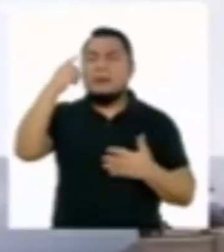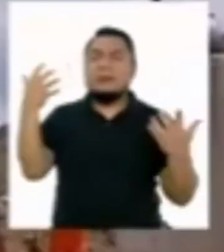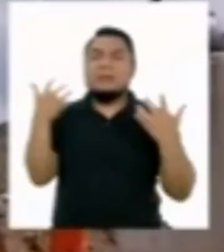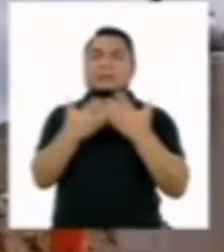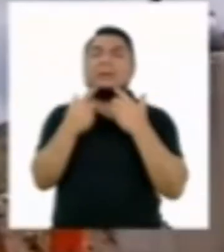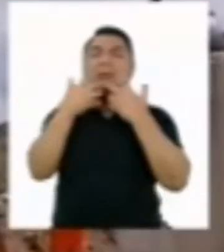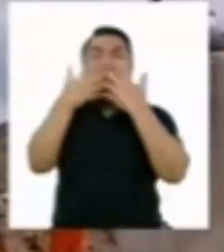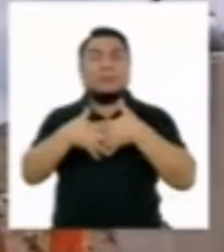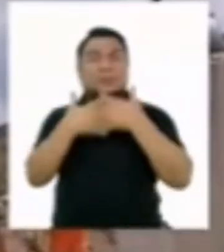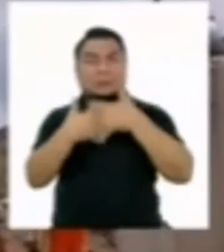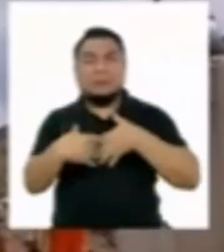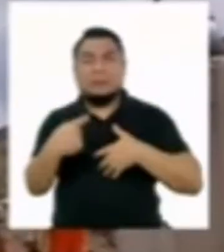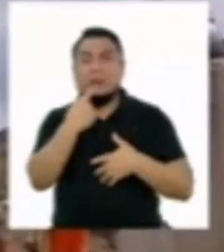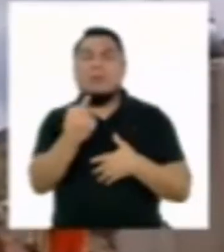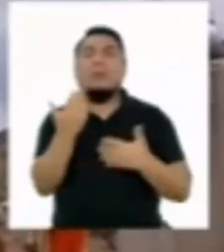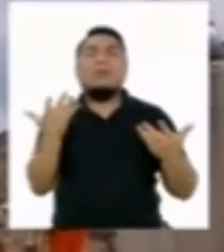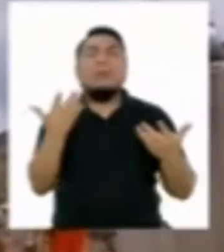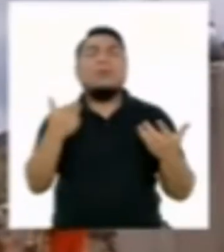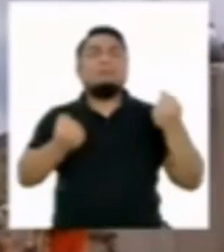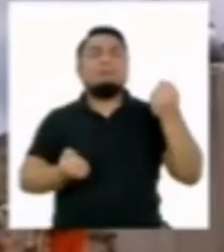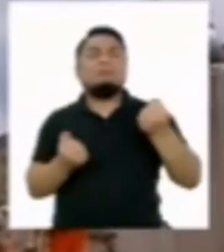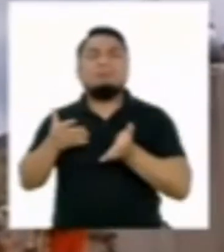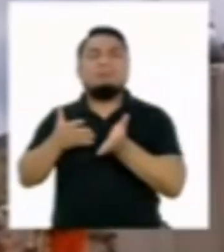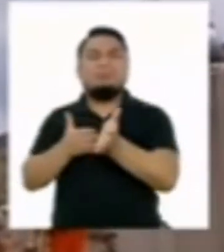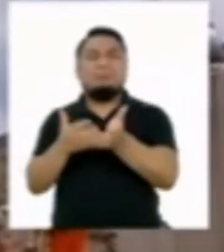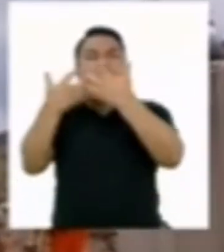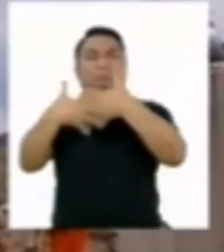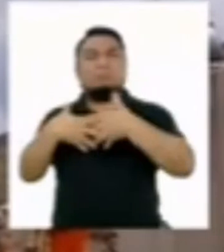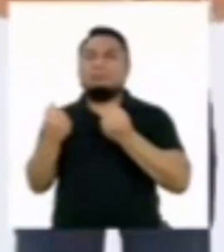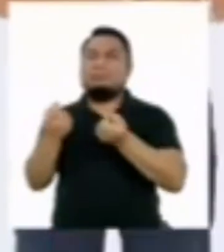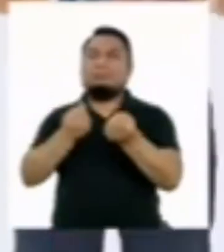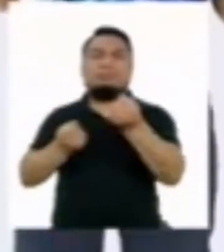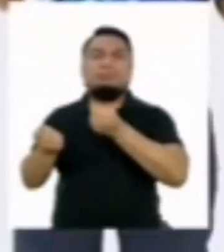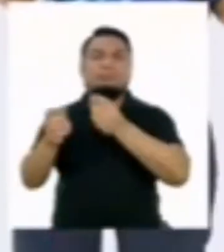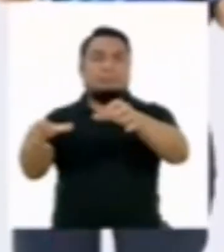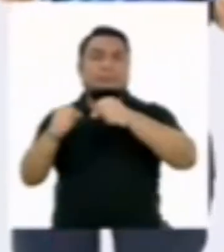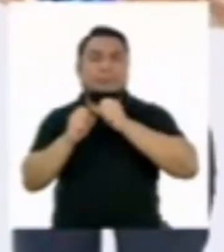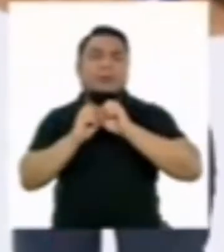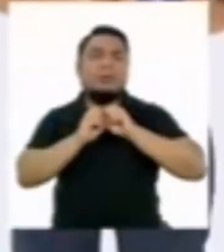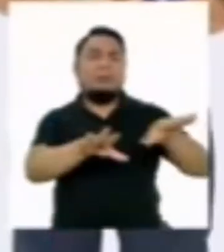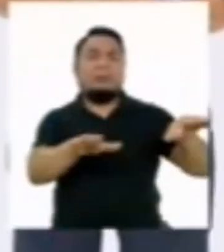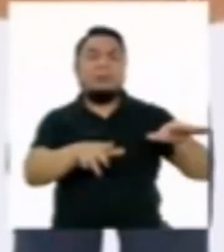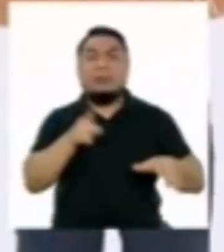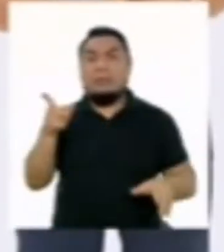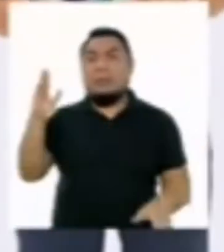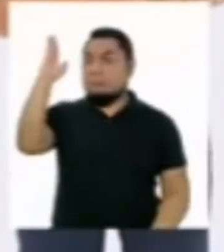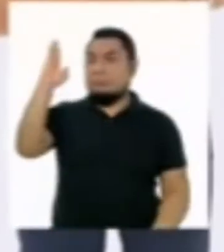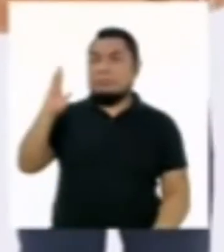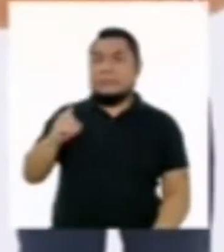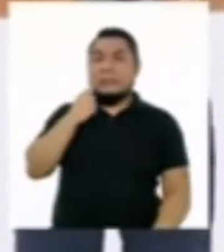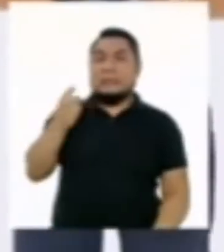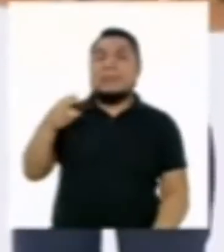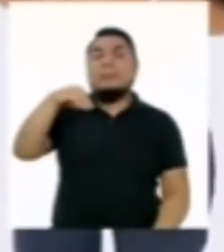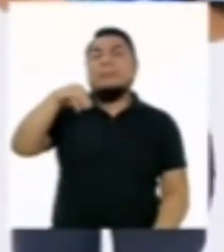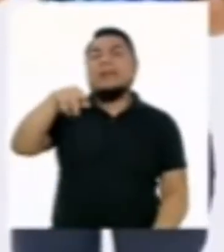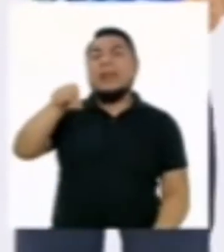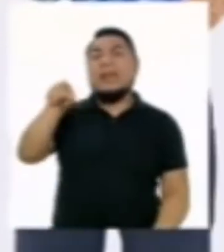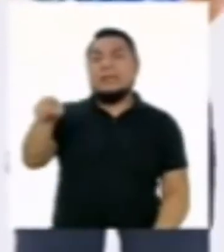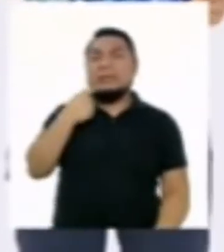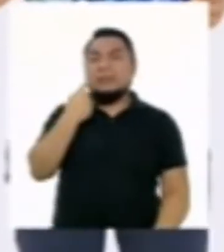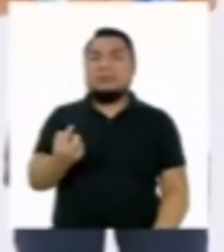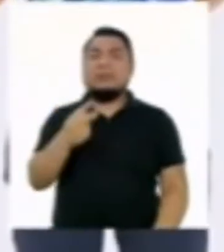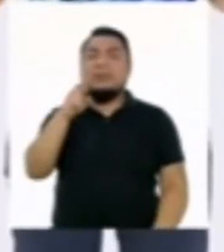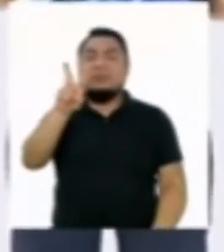relacionadas a empresas u organizaciones con mucho poder adquisitivo. En Brasil, en el estado de Minas Gerais, se